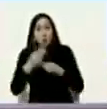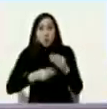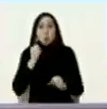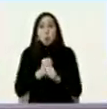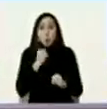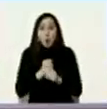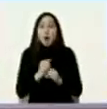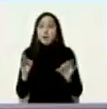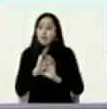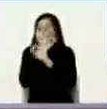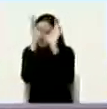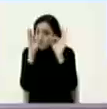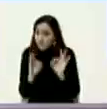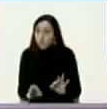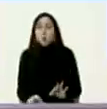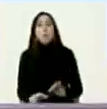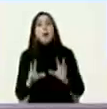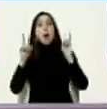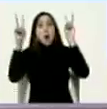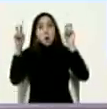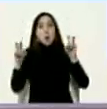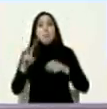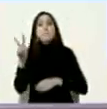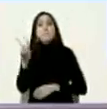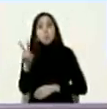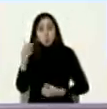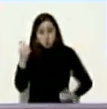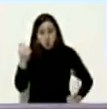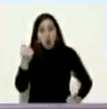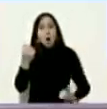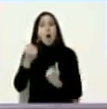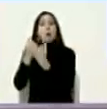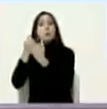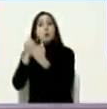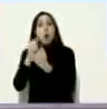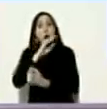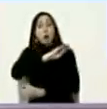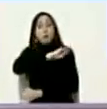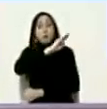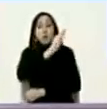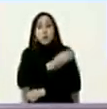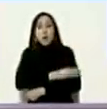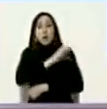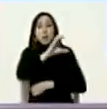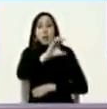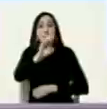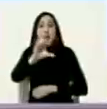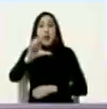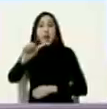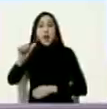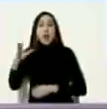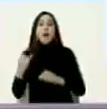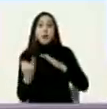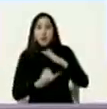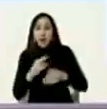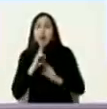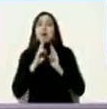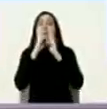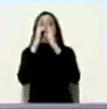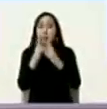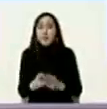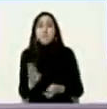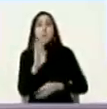velocidad y Venezuela va a apoyar el fortalecimiento de la CELAC como respuesta propia